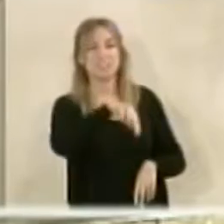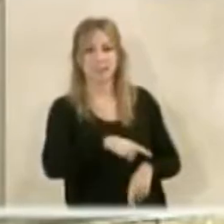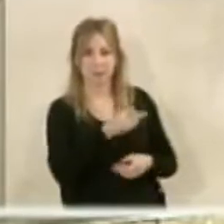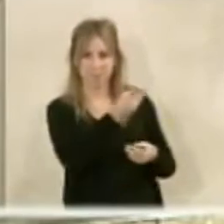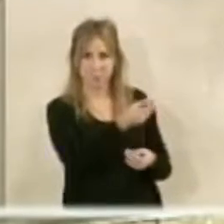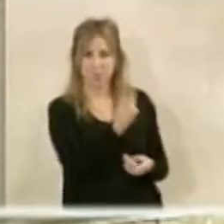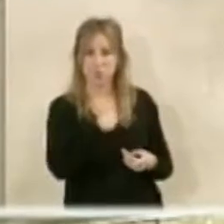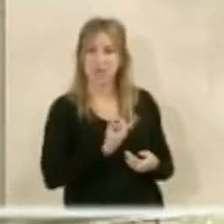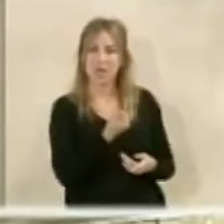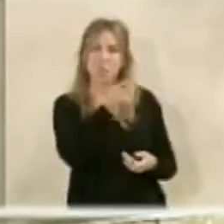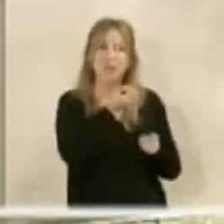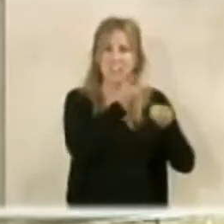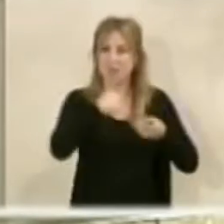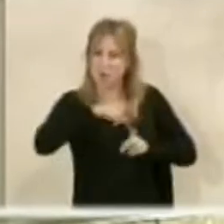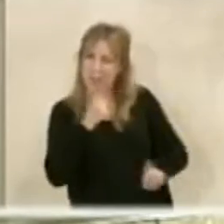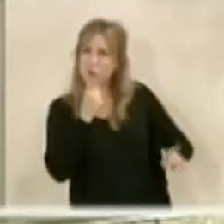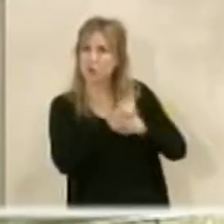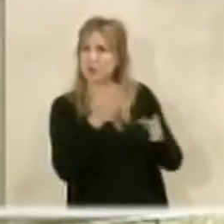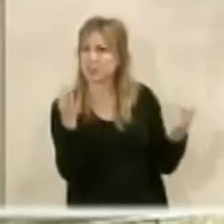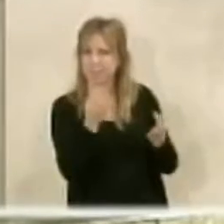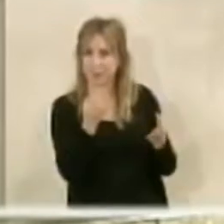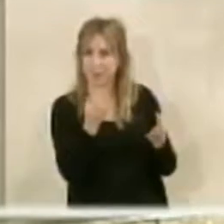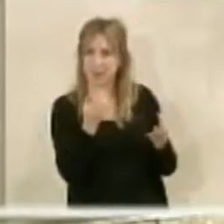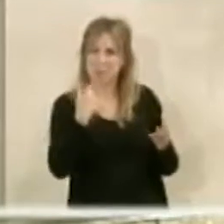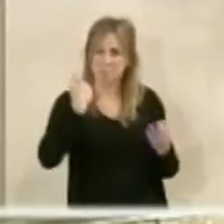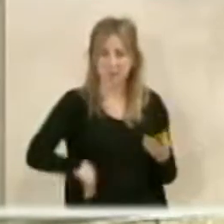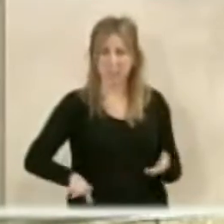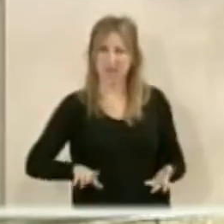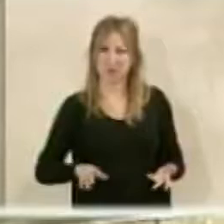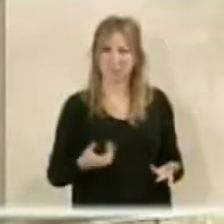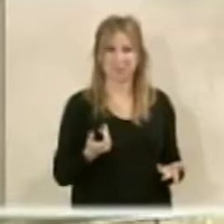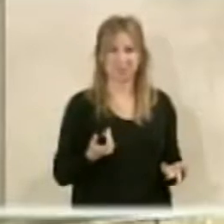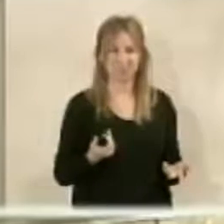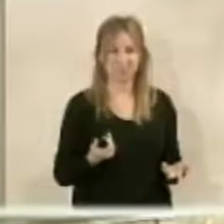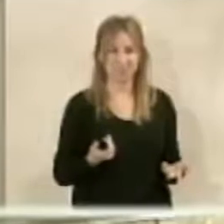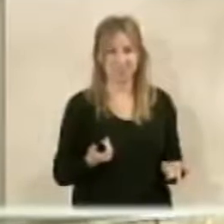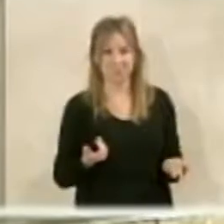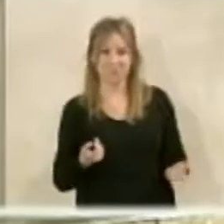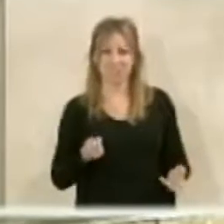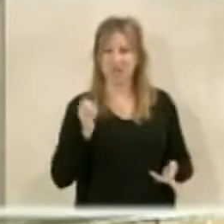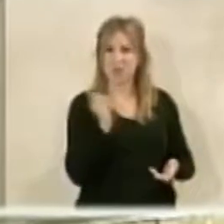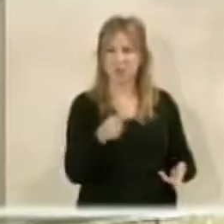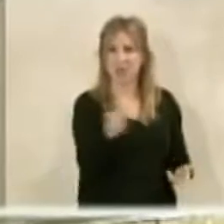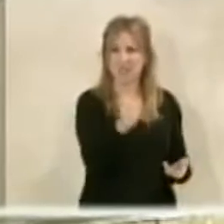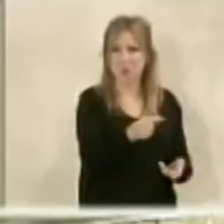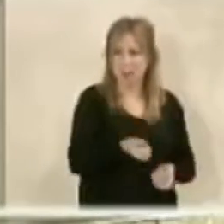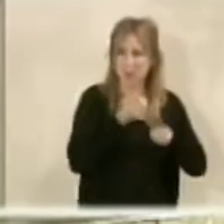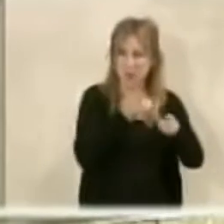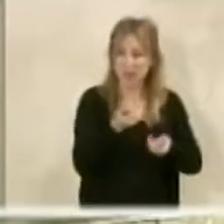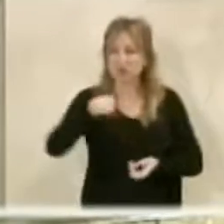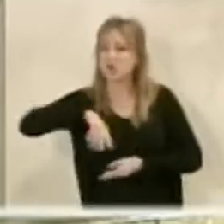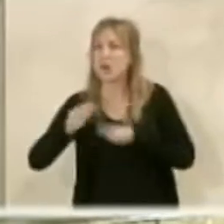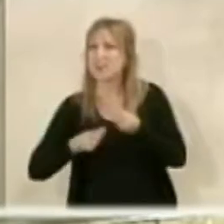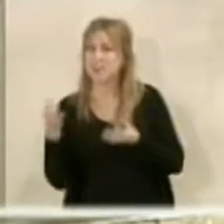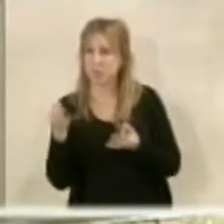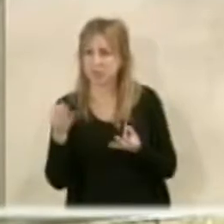en contra de lo que usted dice, en vez de echar leña al fuego a otro sector, que es el comercio tradicional, lo que tenemos que hacer es